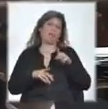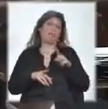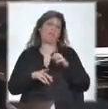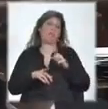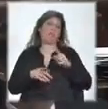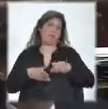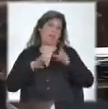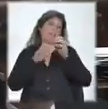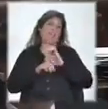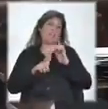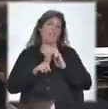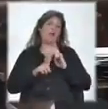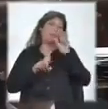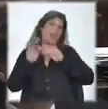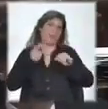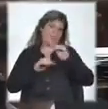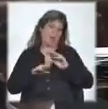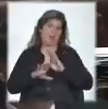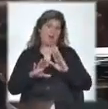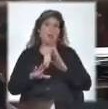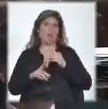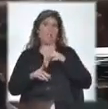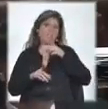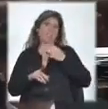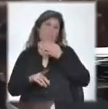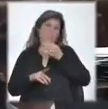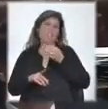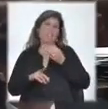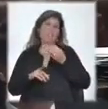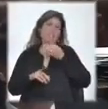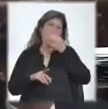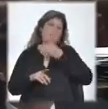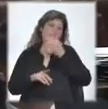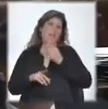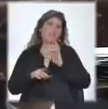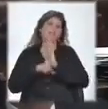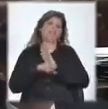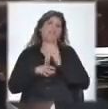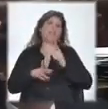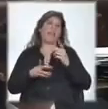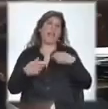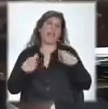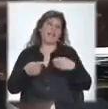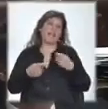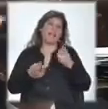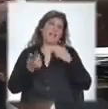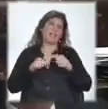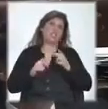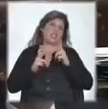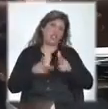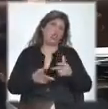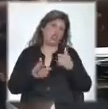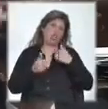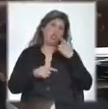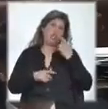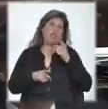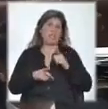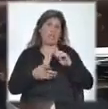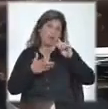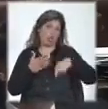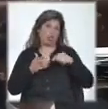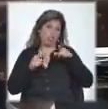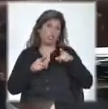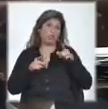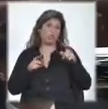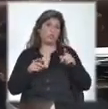Y bueno, yo lo que le digo al presidente de Afe es que en el contrato que firmaron con una sociedad del señor Ruibal, que lo tengo